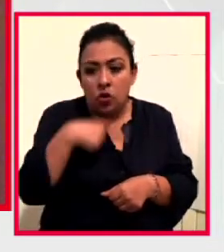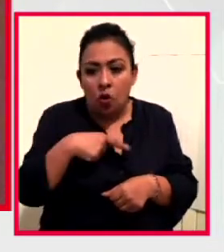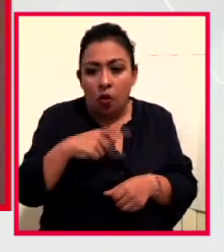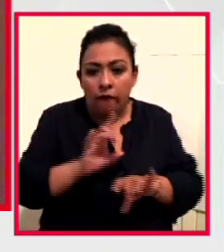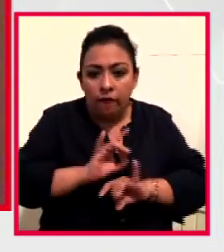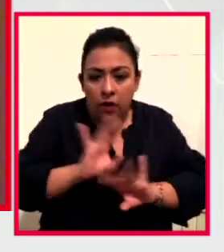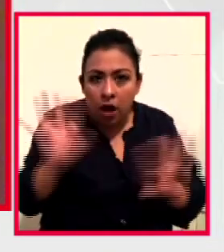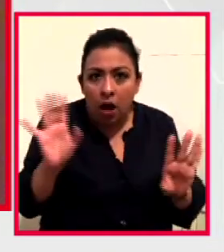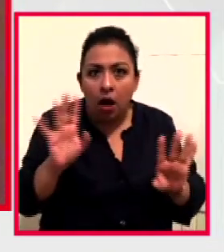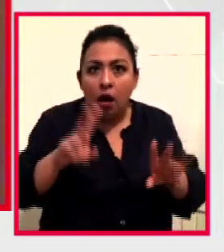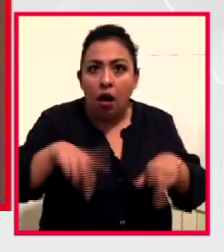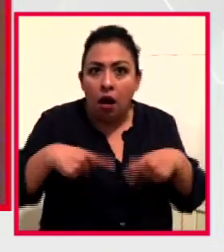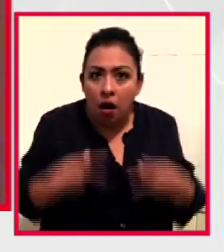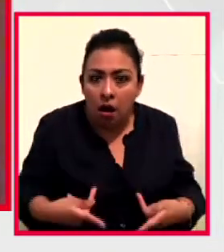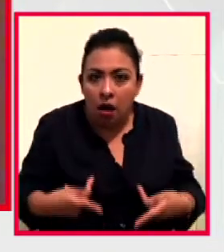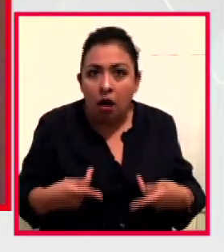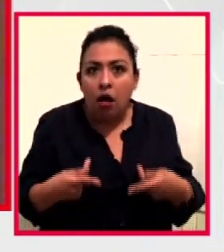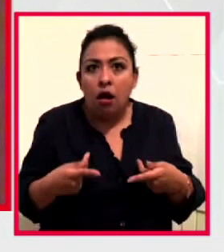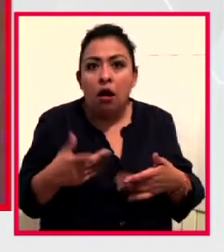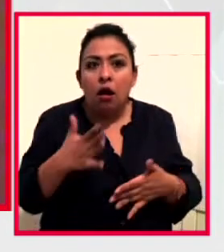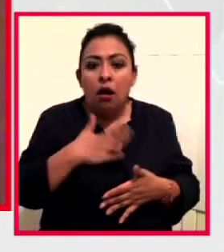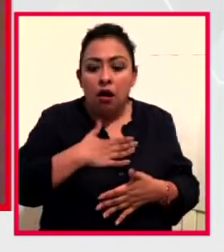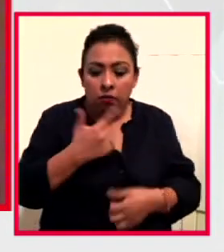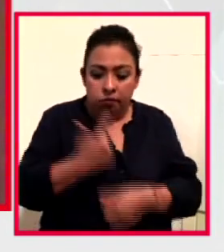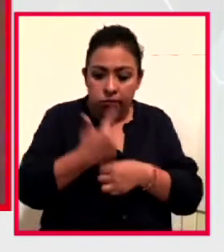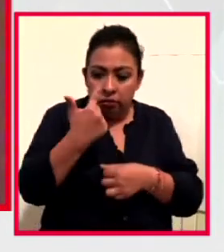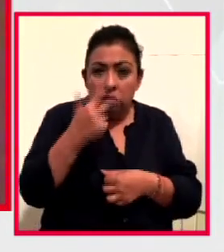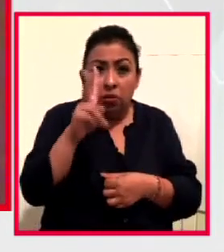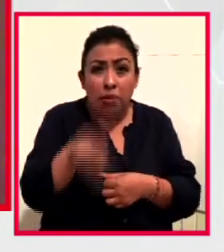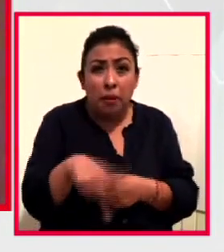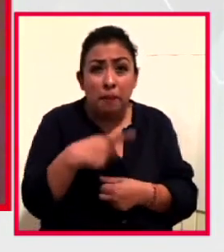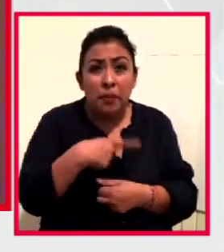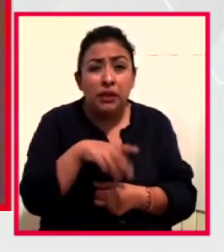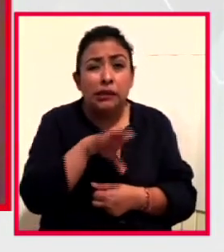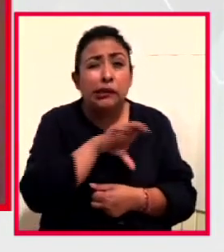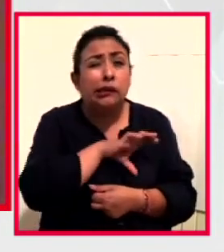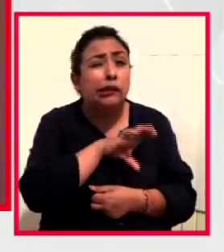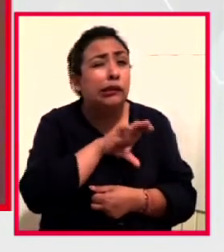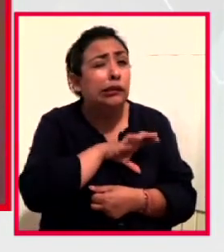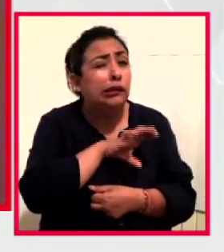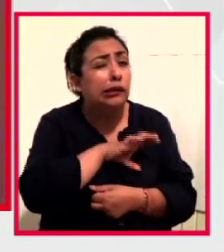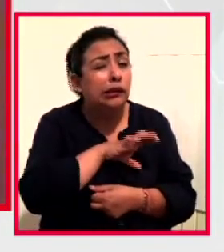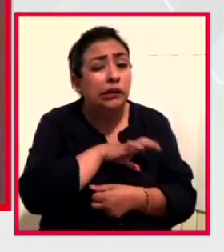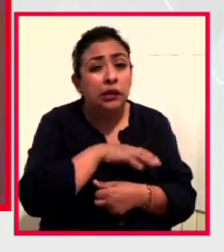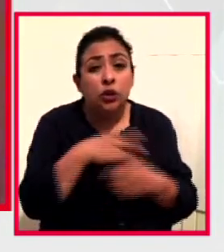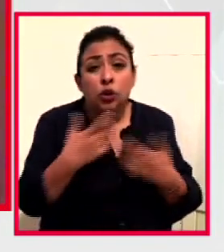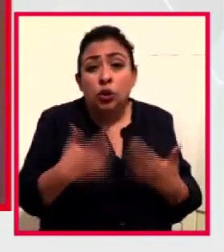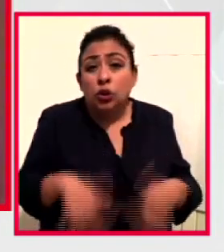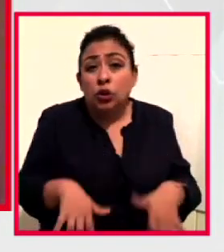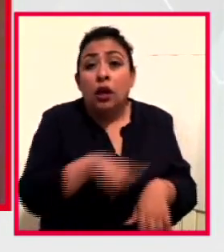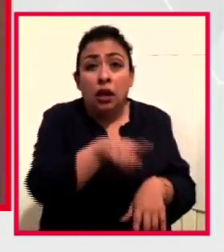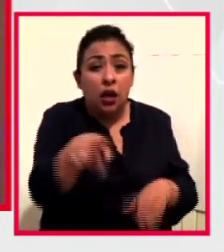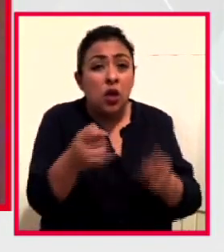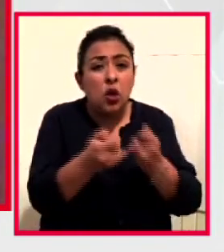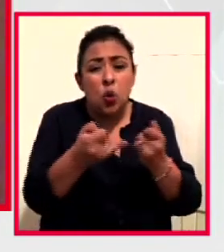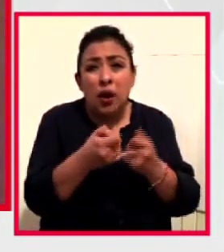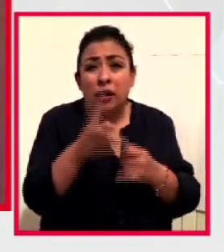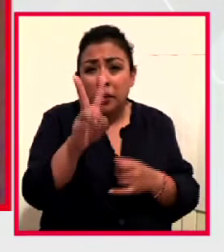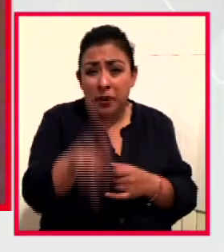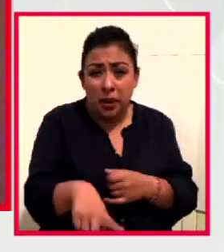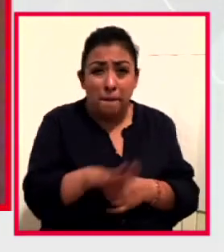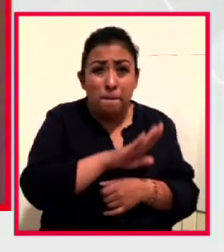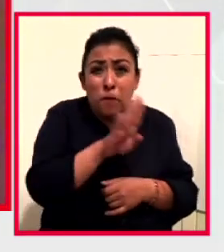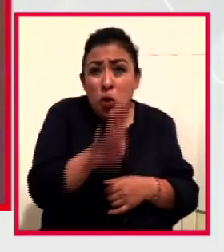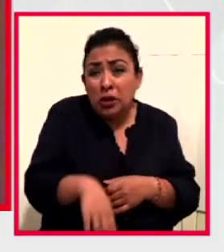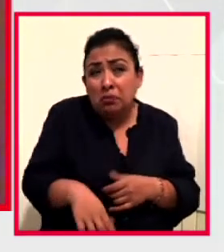nuestra vulnerabilidad, la de personas muy queridas que queremos, ¿no? Nos podemos morir siempre, en cualquier momento,